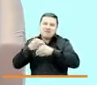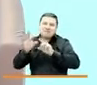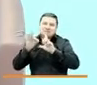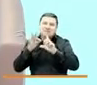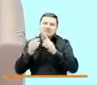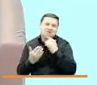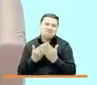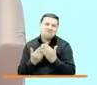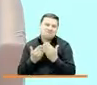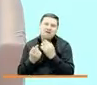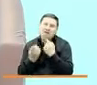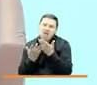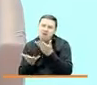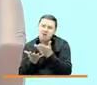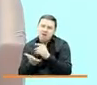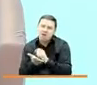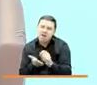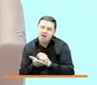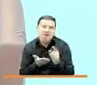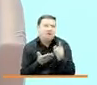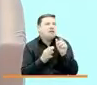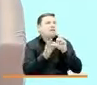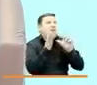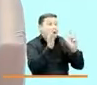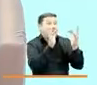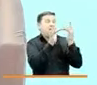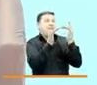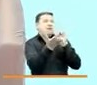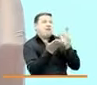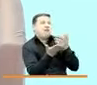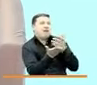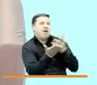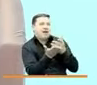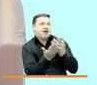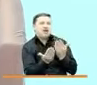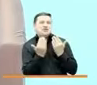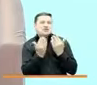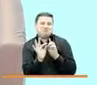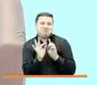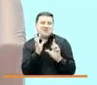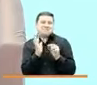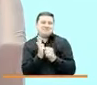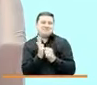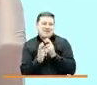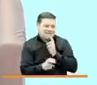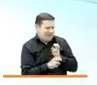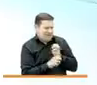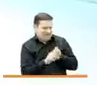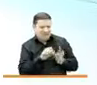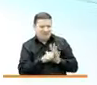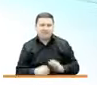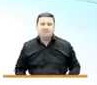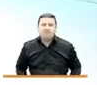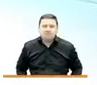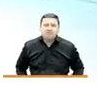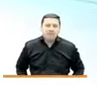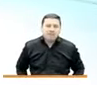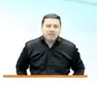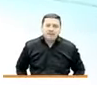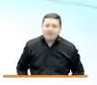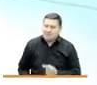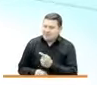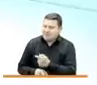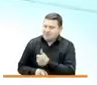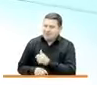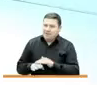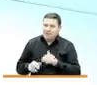fácil, será mucho más efectivo y podremos sacarle ventaja a esa dificultad. Así es, hay que sacarle ventaja a esa